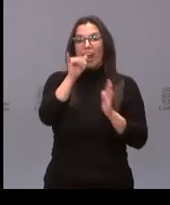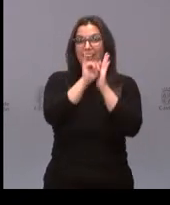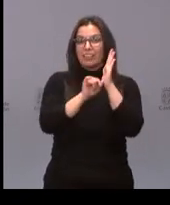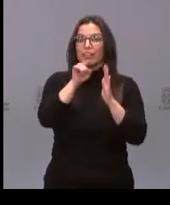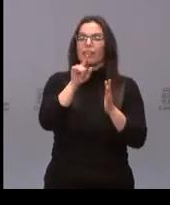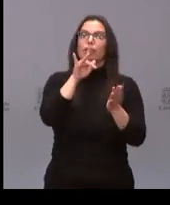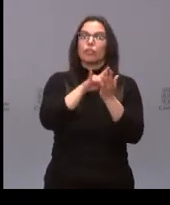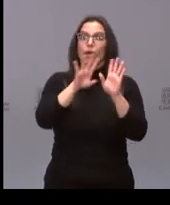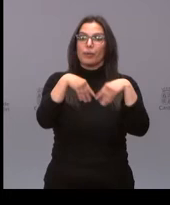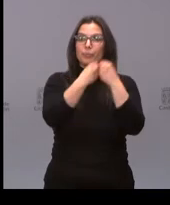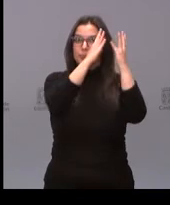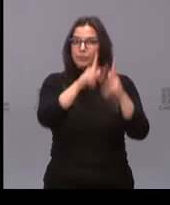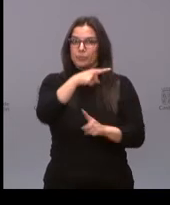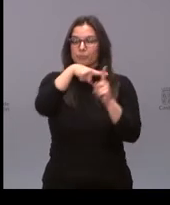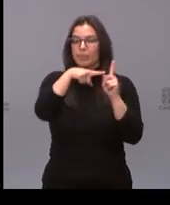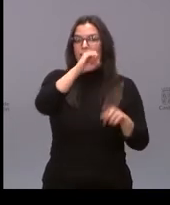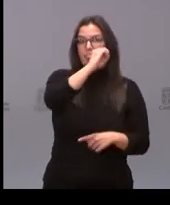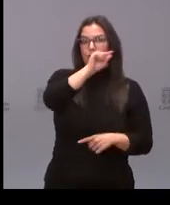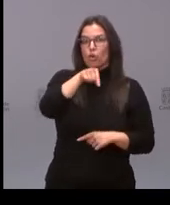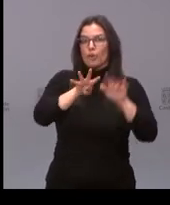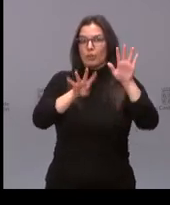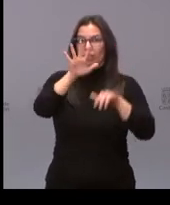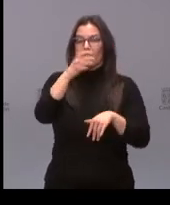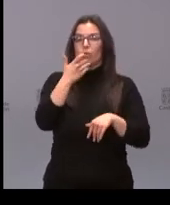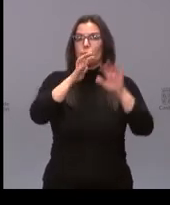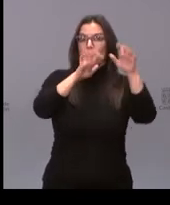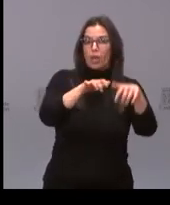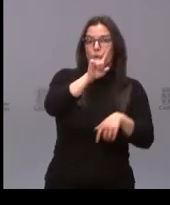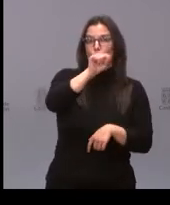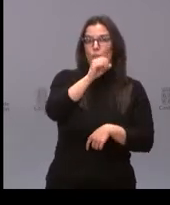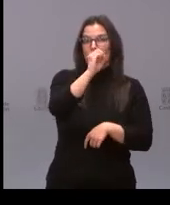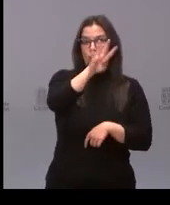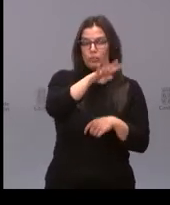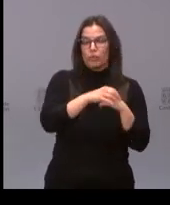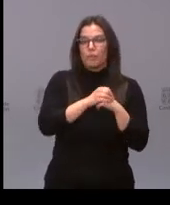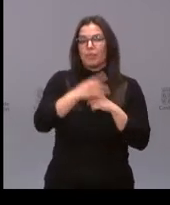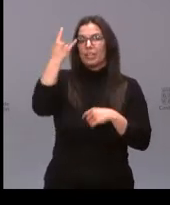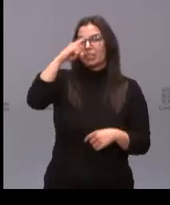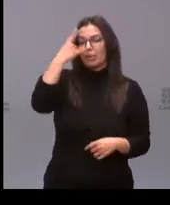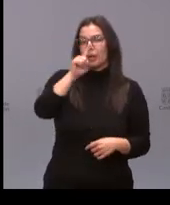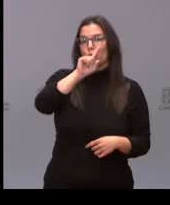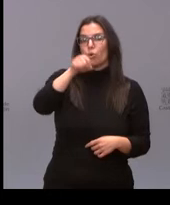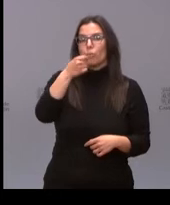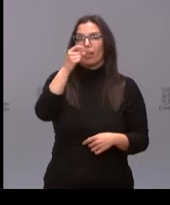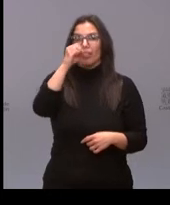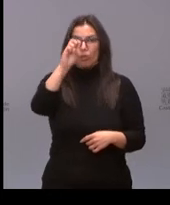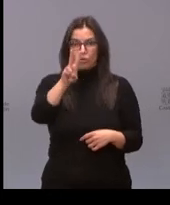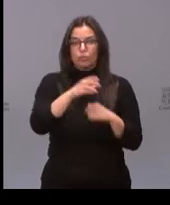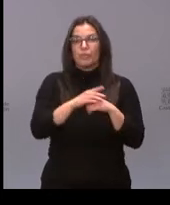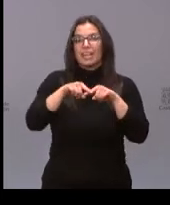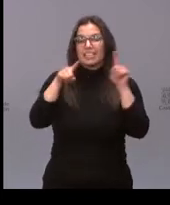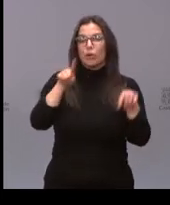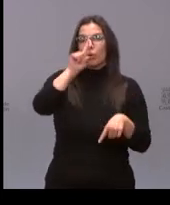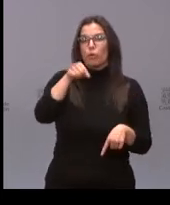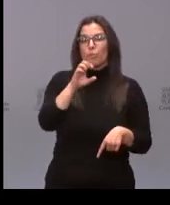sitúa en 0,95, con provincias como León, 1,04, Salamanca, 1,02, Segovia, 1